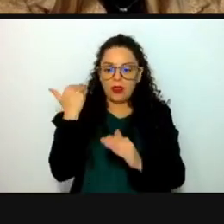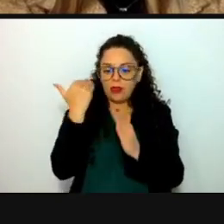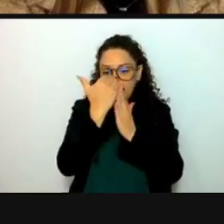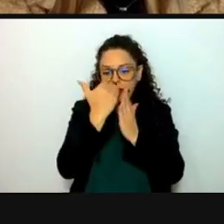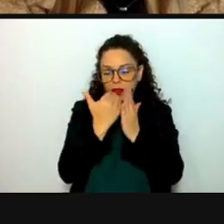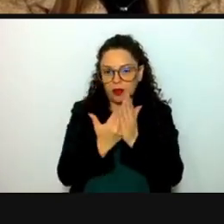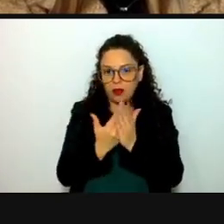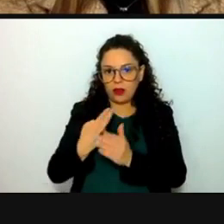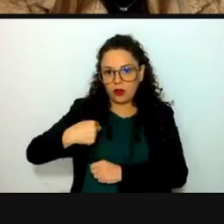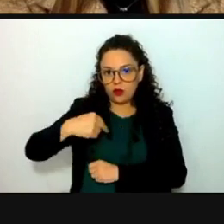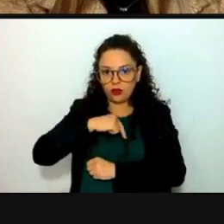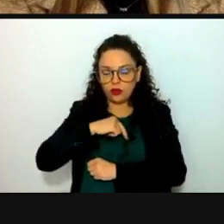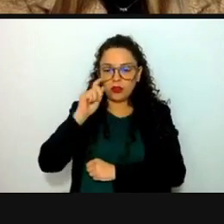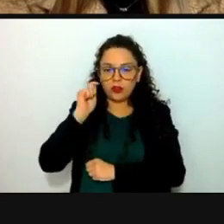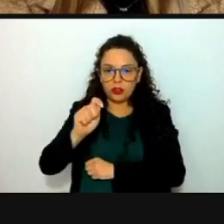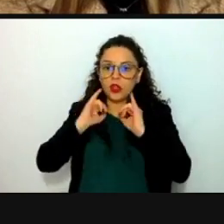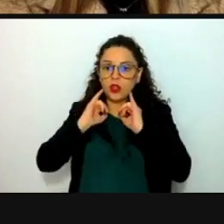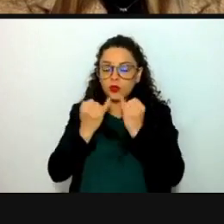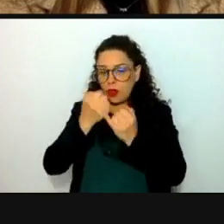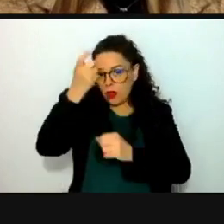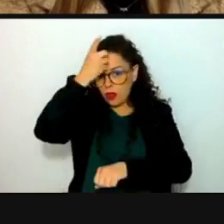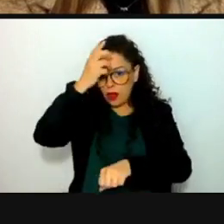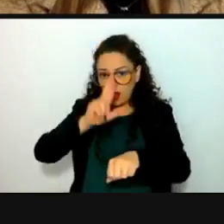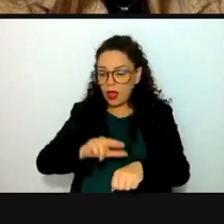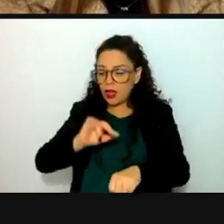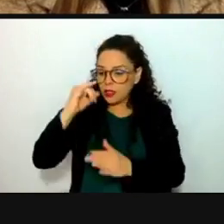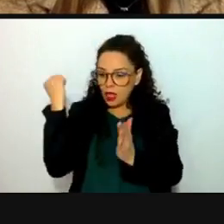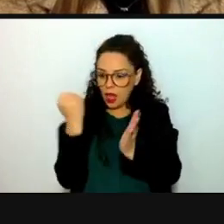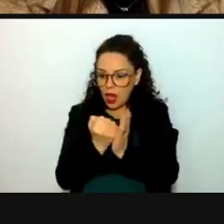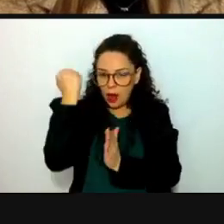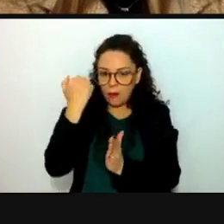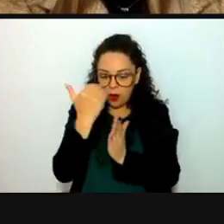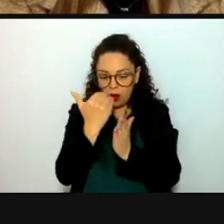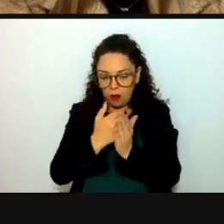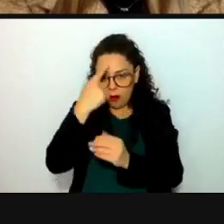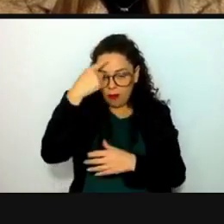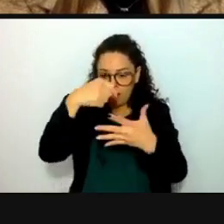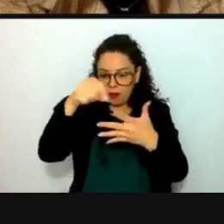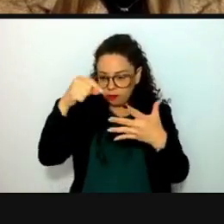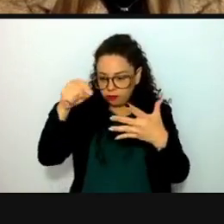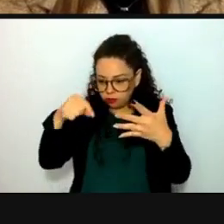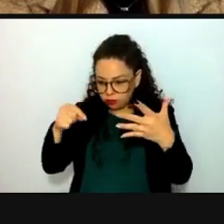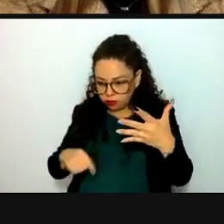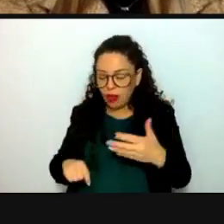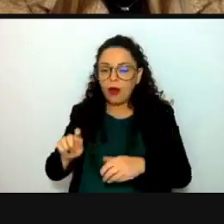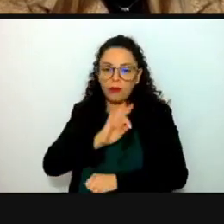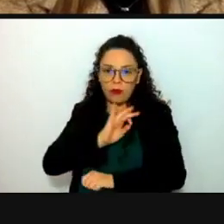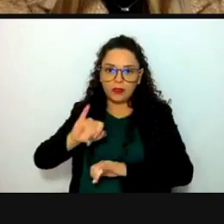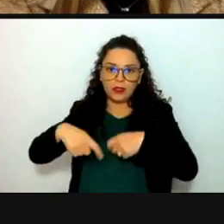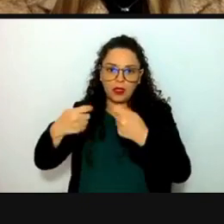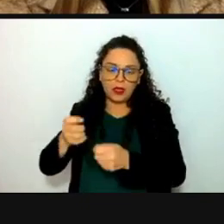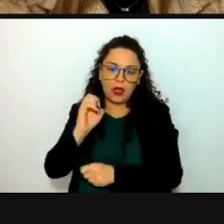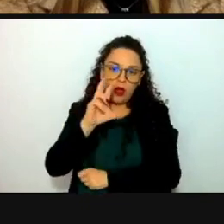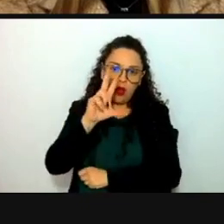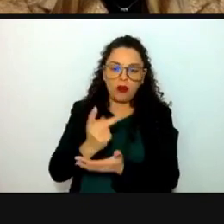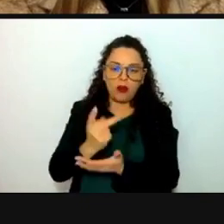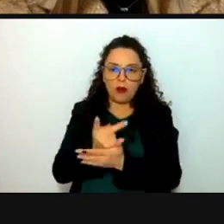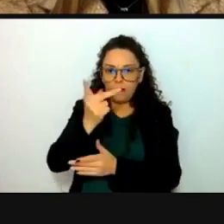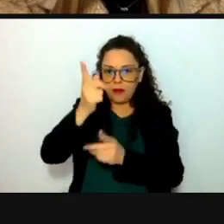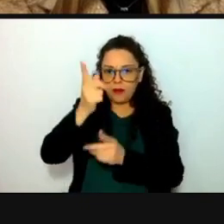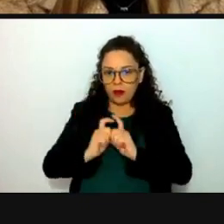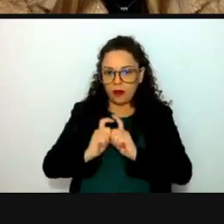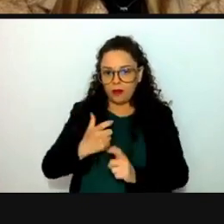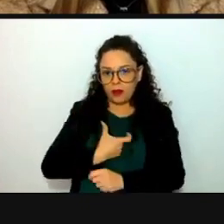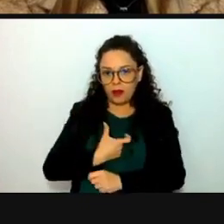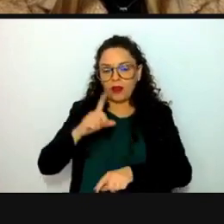comisión, se realizó un análisis objetivo de los méritos en los ámbitos científico, tecnológico e innovador expuestos en los